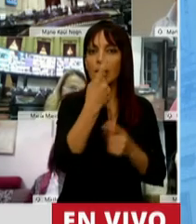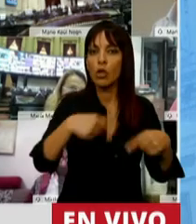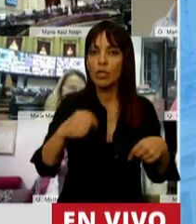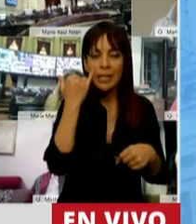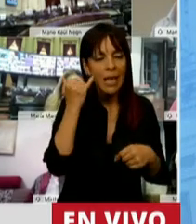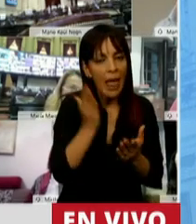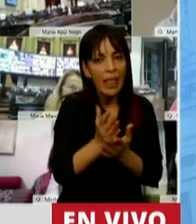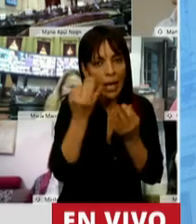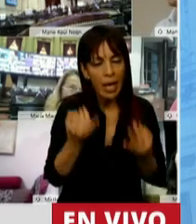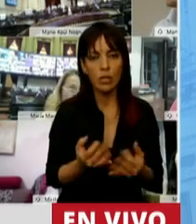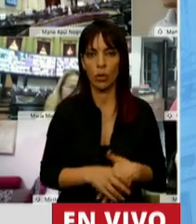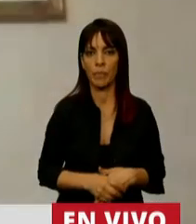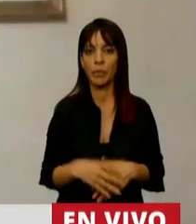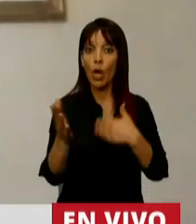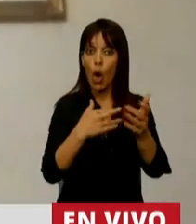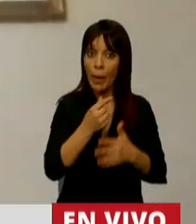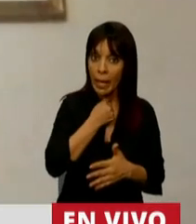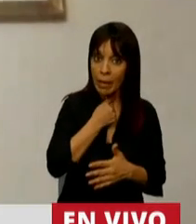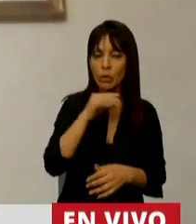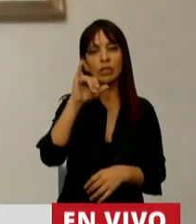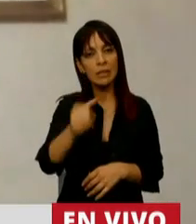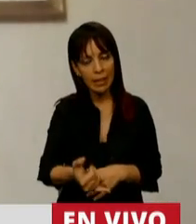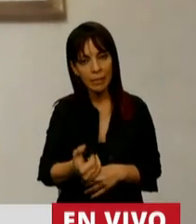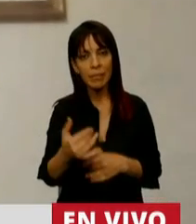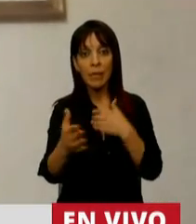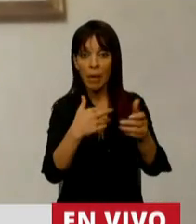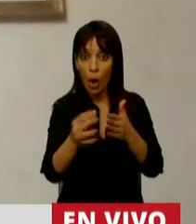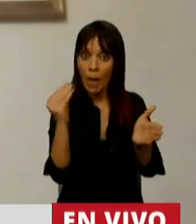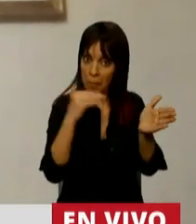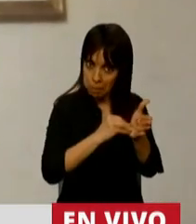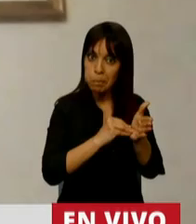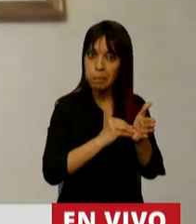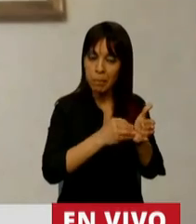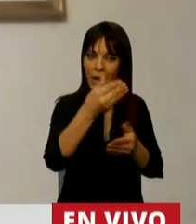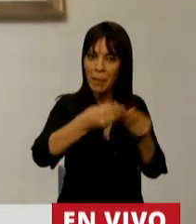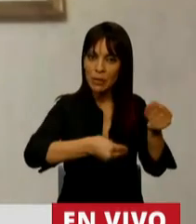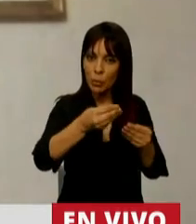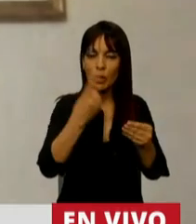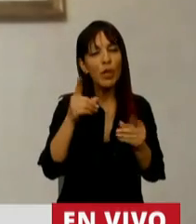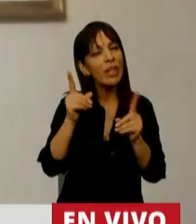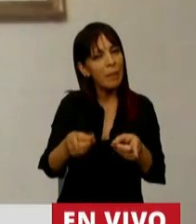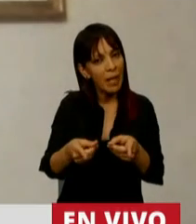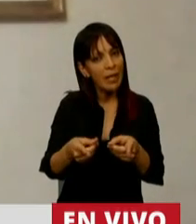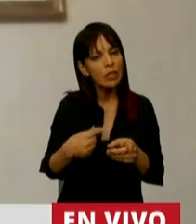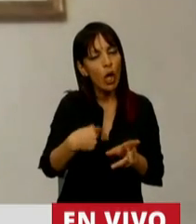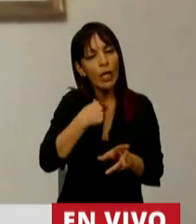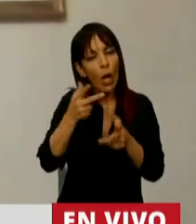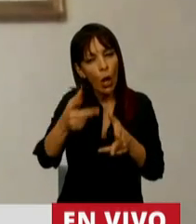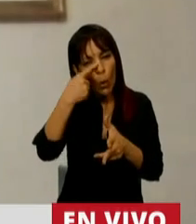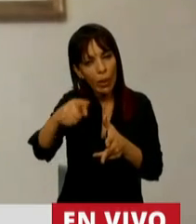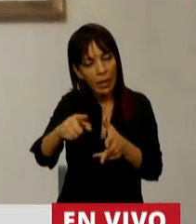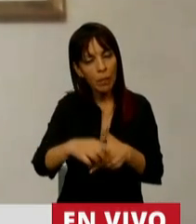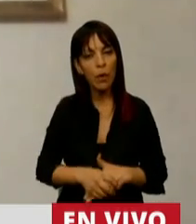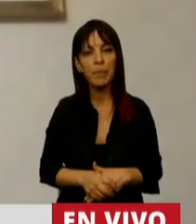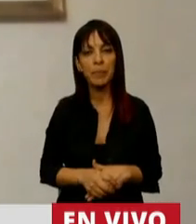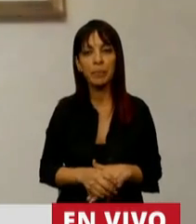Que queremos obras, si queremos obras. Muchas están contempladas en el presupuesto. Pero también quiero cerrar con esto, señor presidente,